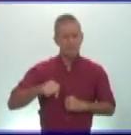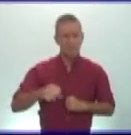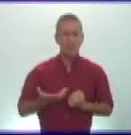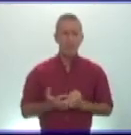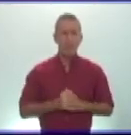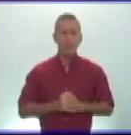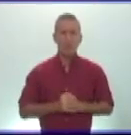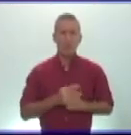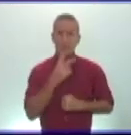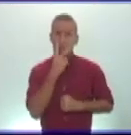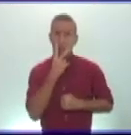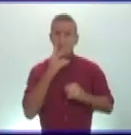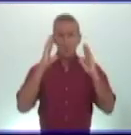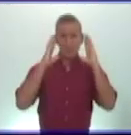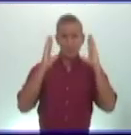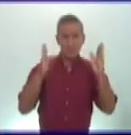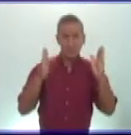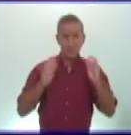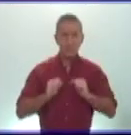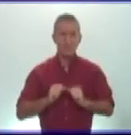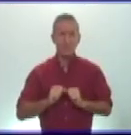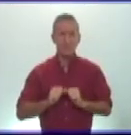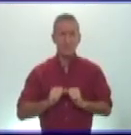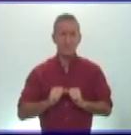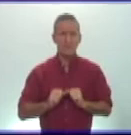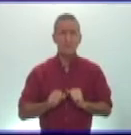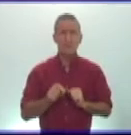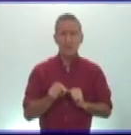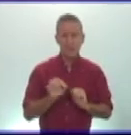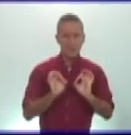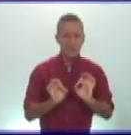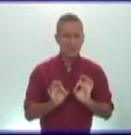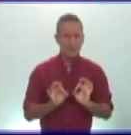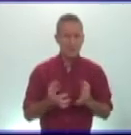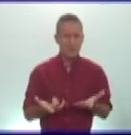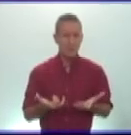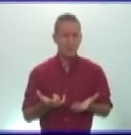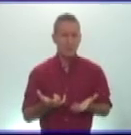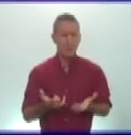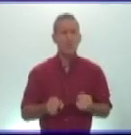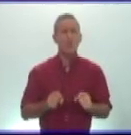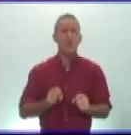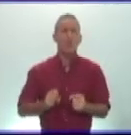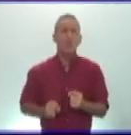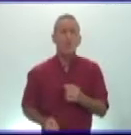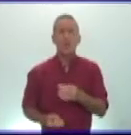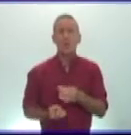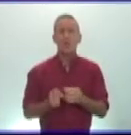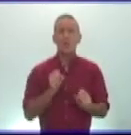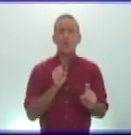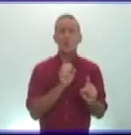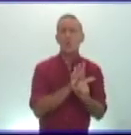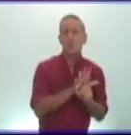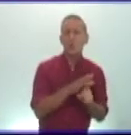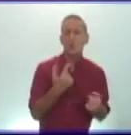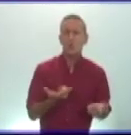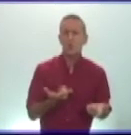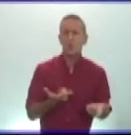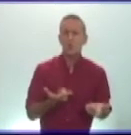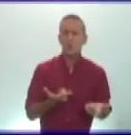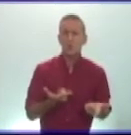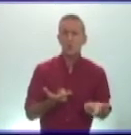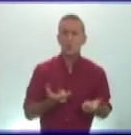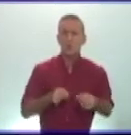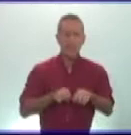este material porque en este primer momento pues va precisamente a ver cuáles fueron los inicios cuáles fueron aquellas campañas de